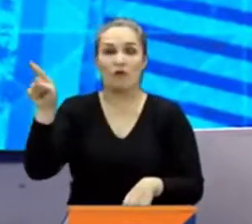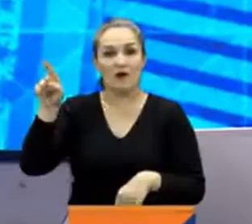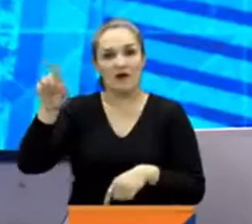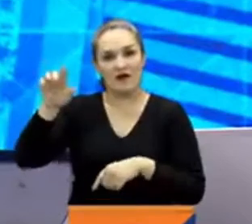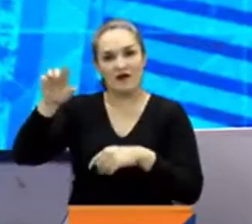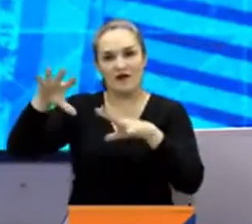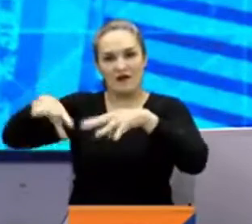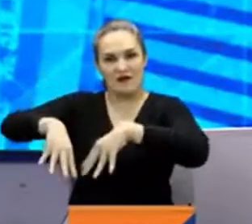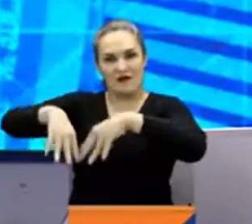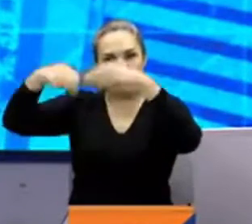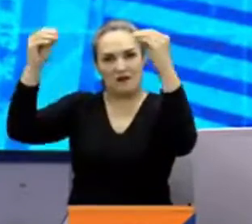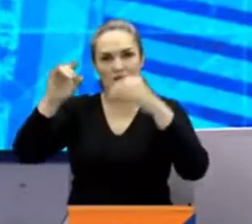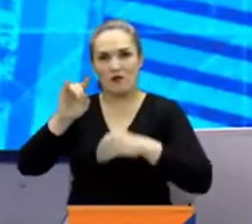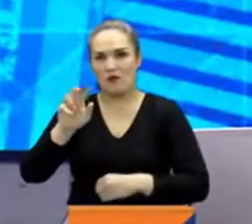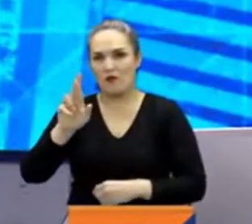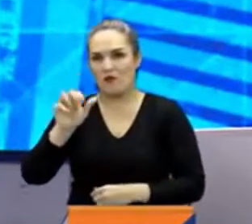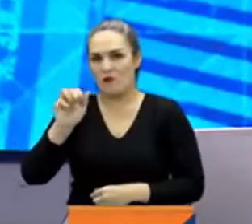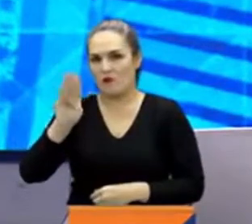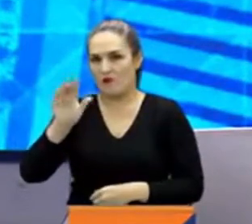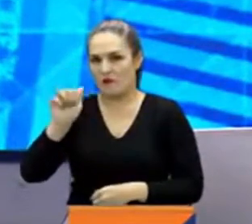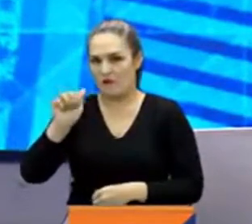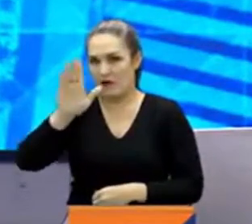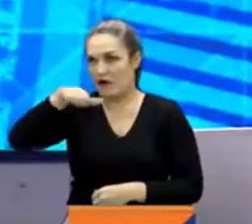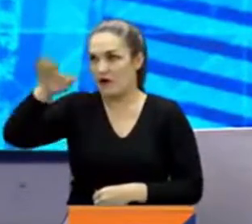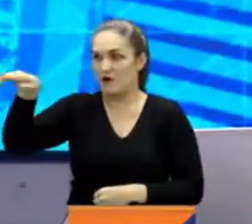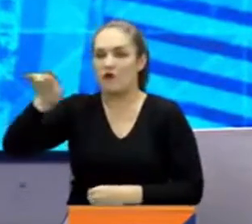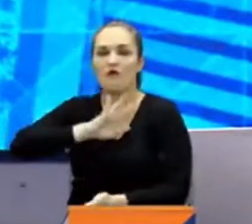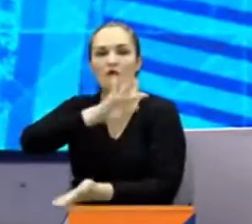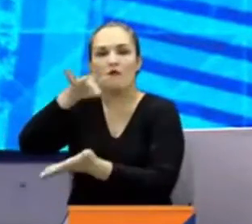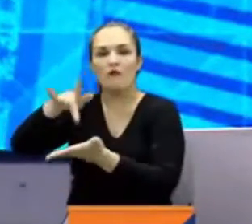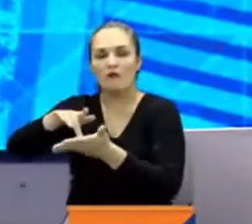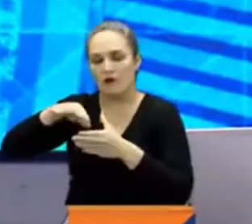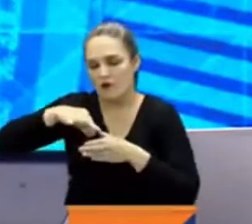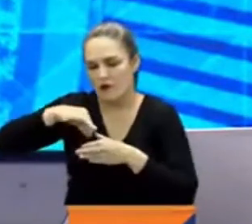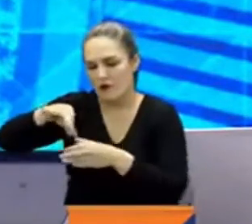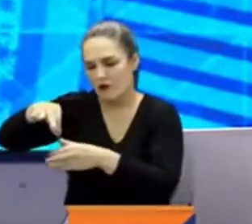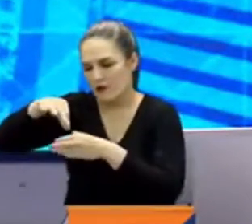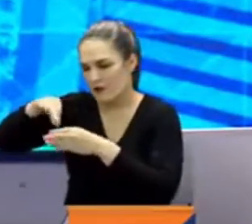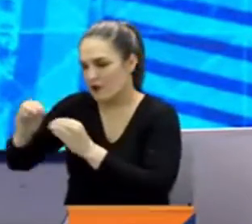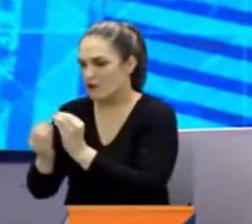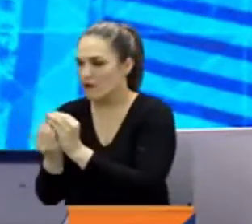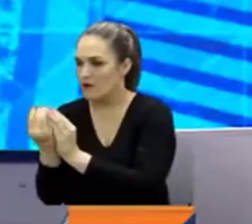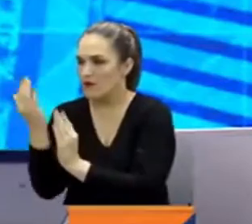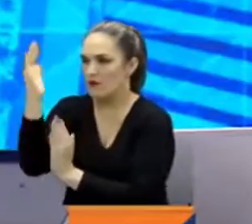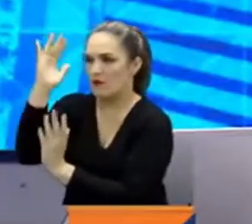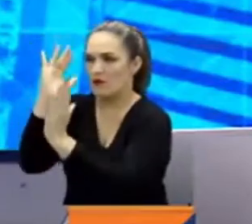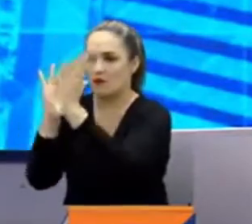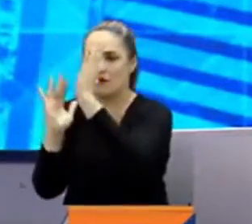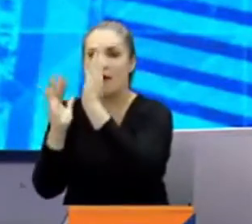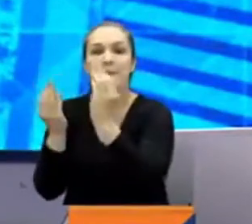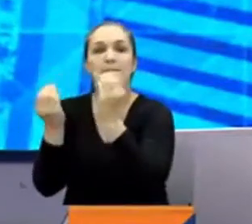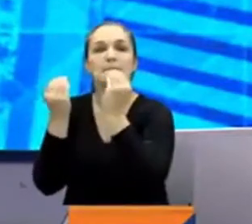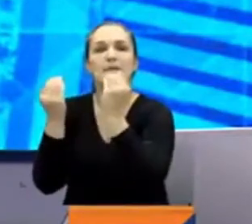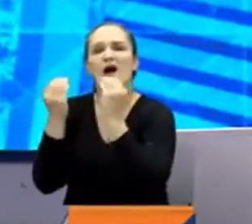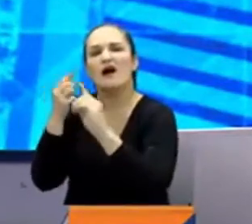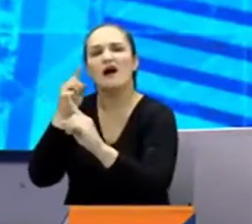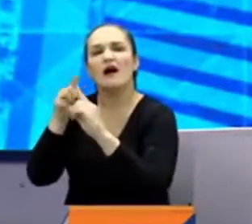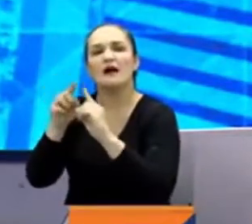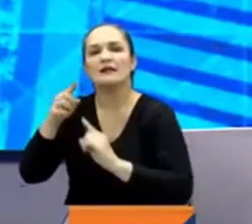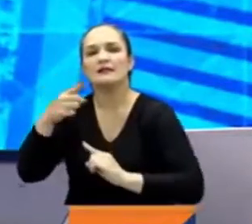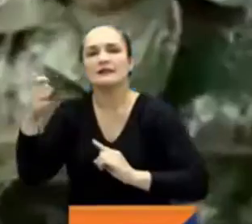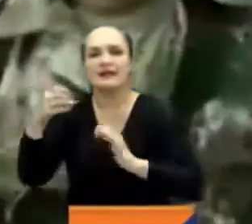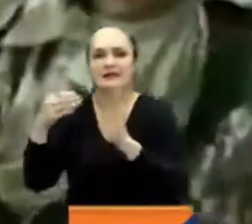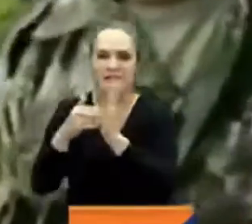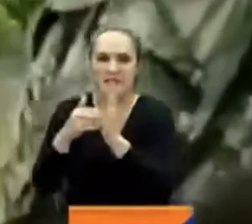Plantarán más de 50 mil en medio de los programas ambientales con los que capacitan al 10 por ciento de los soldados que ingresan a la institución.